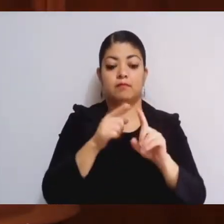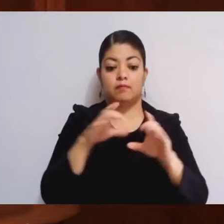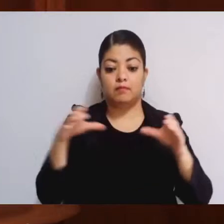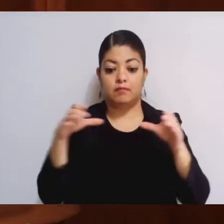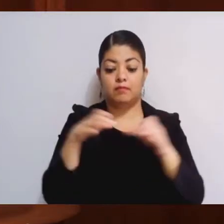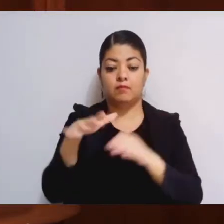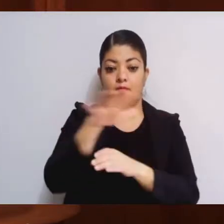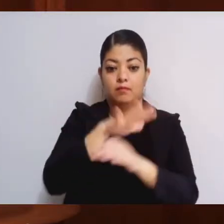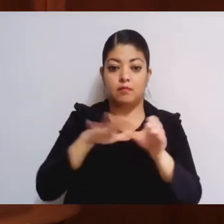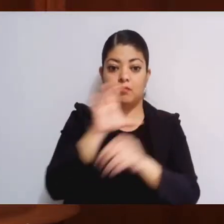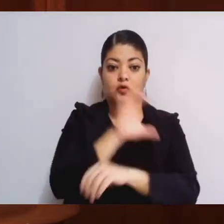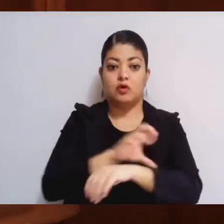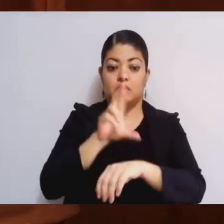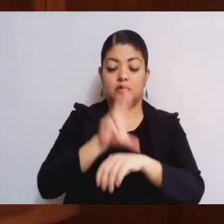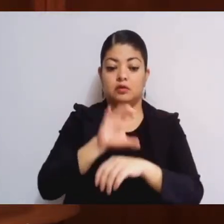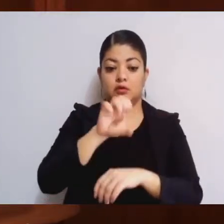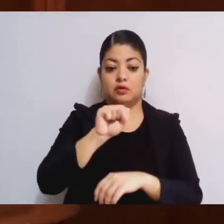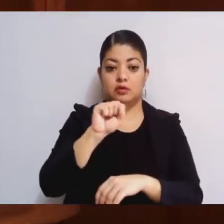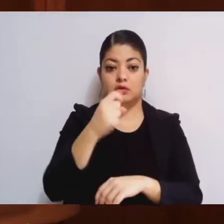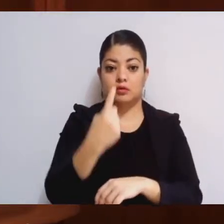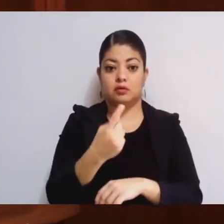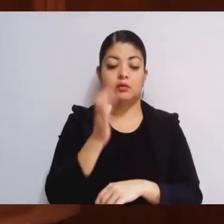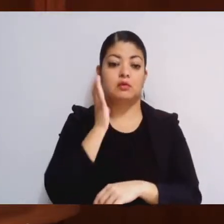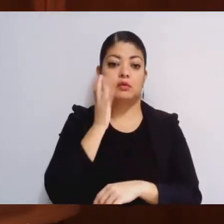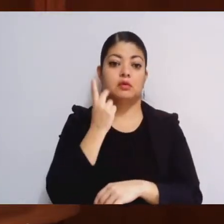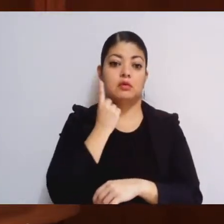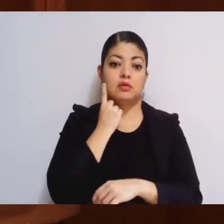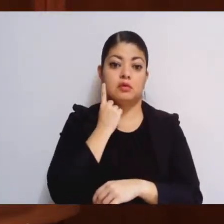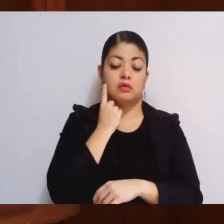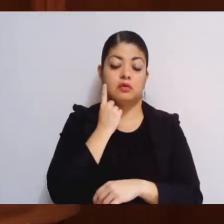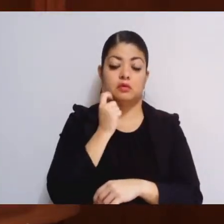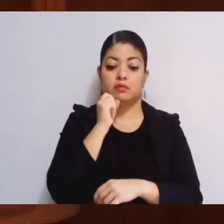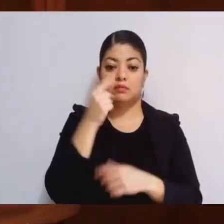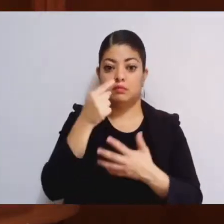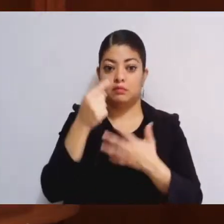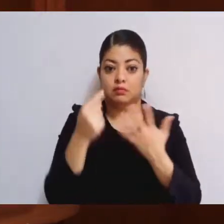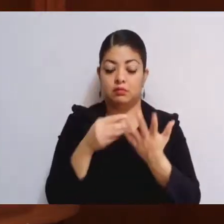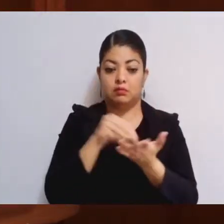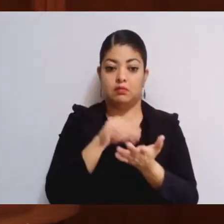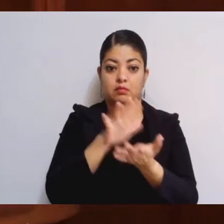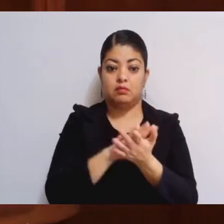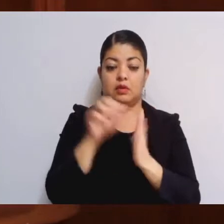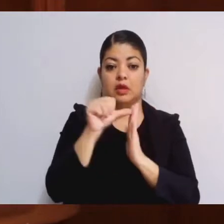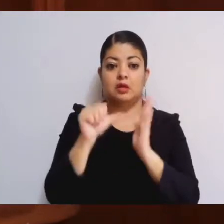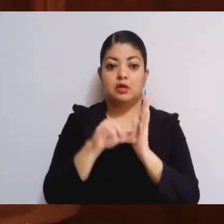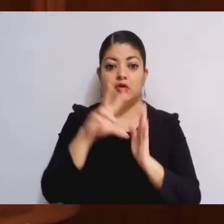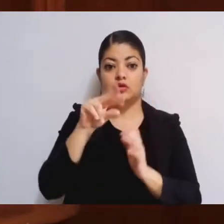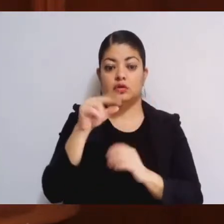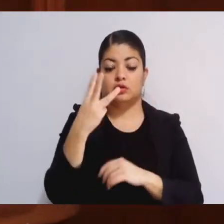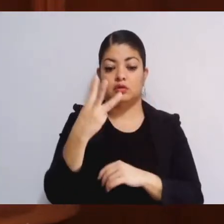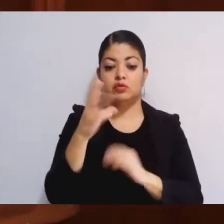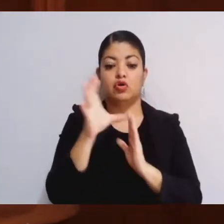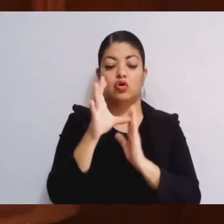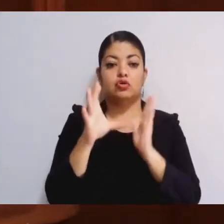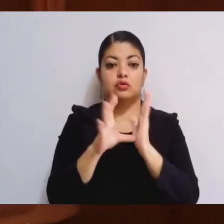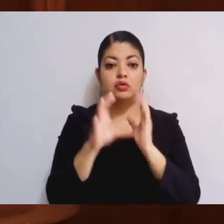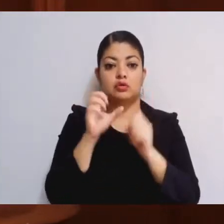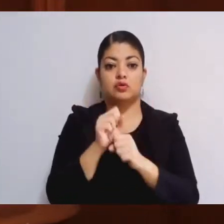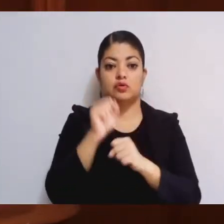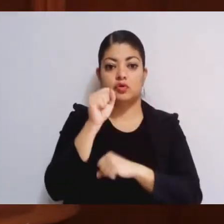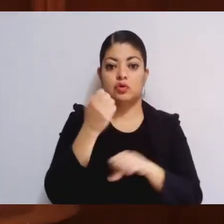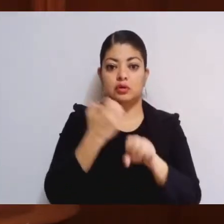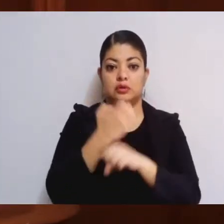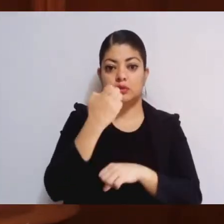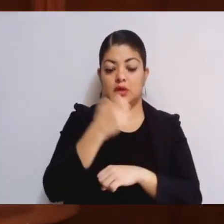Política de la 61ª Legislatura, los requisitos señalados con el artículo 88 de la Constitución Política del Estado